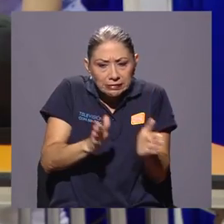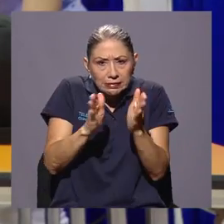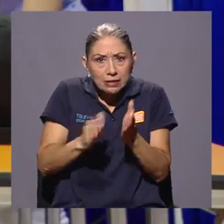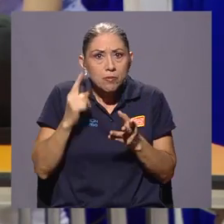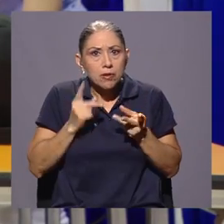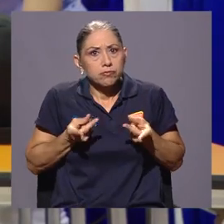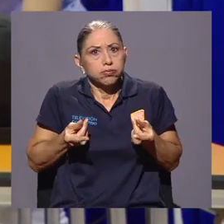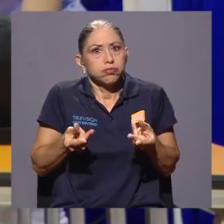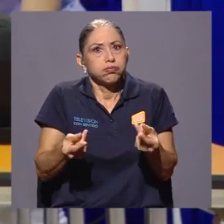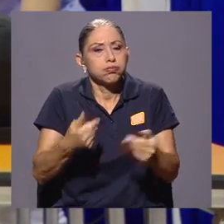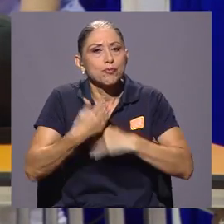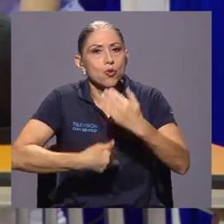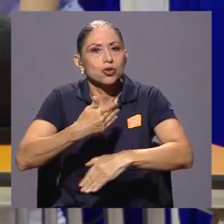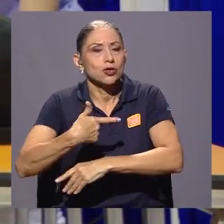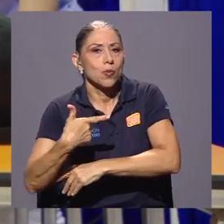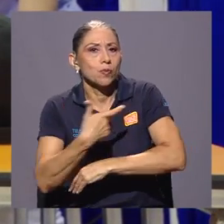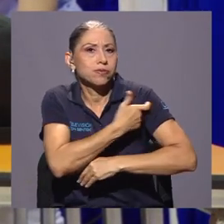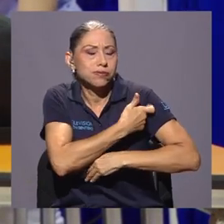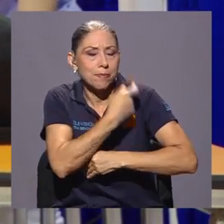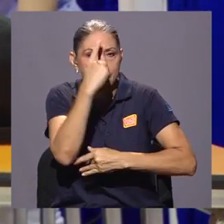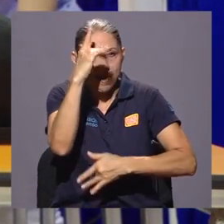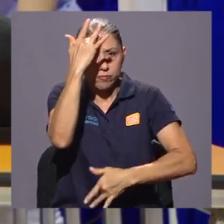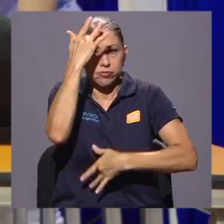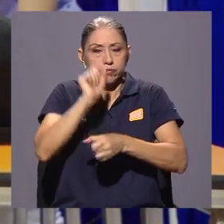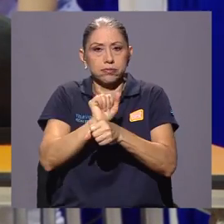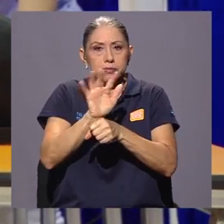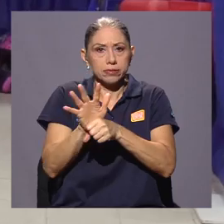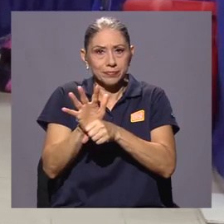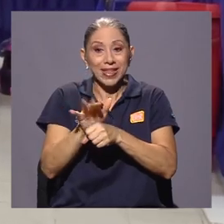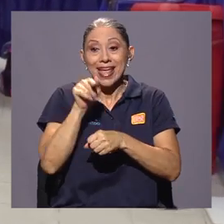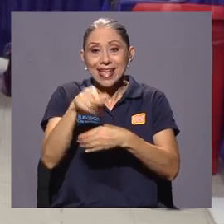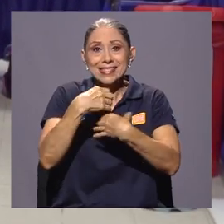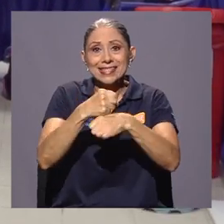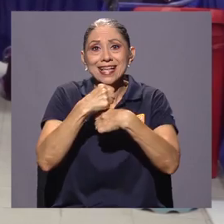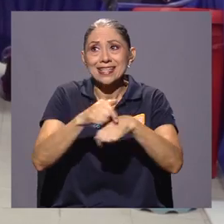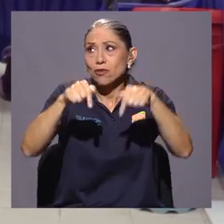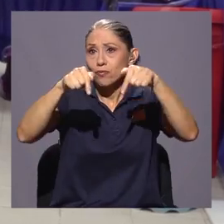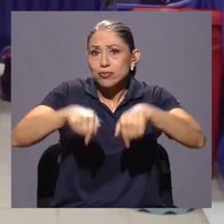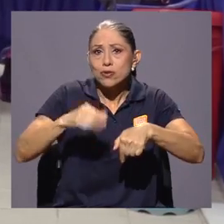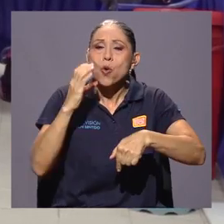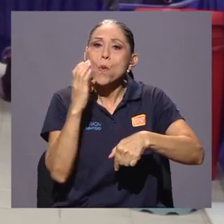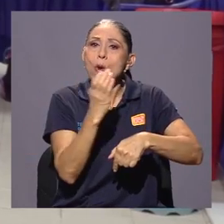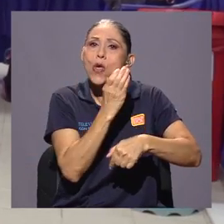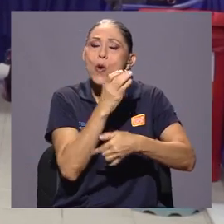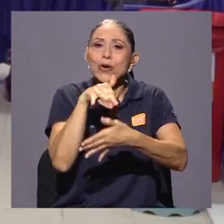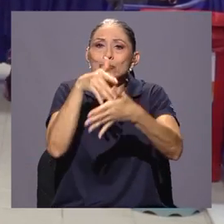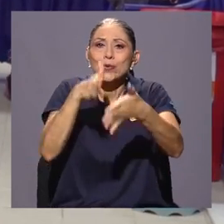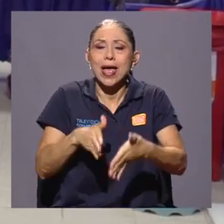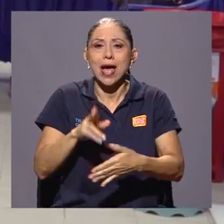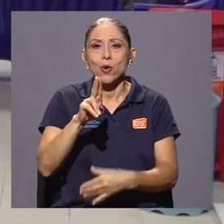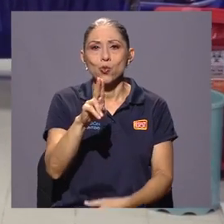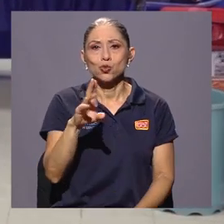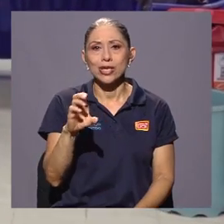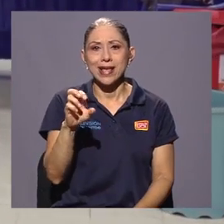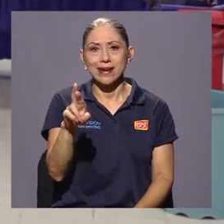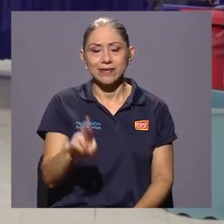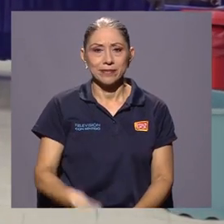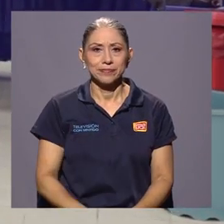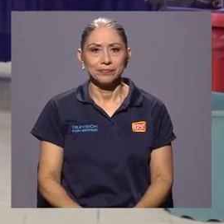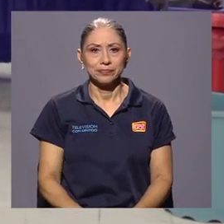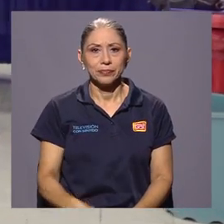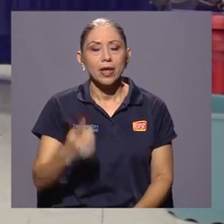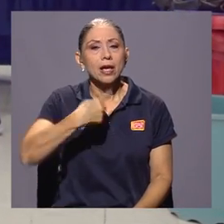para agilizar el proceso de vacunación contra la COVID-19 que se está llevando a cabo en el comedor estudiantil de la UCR.